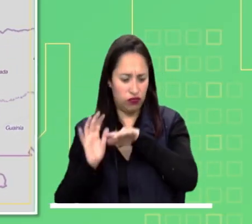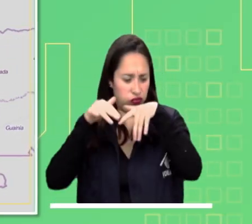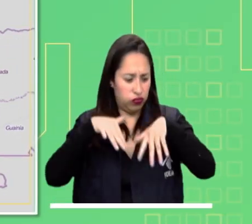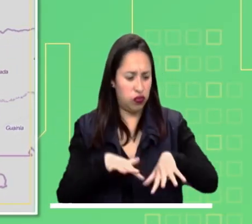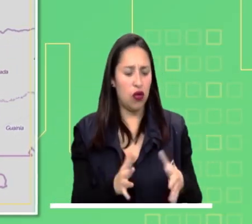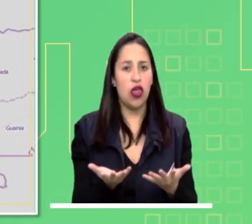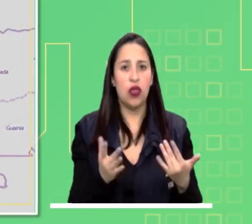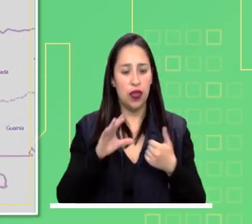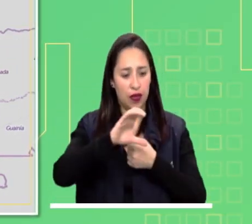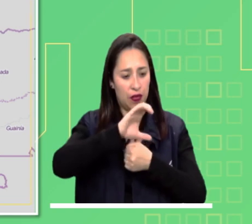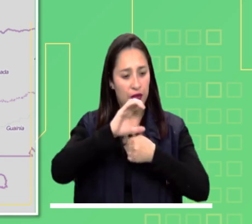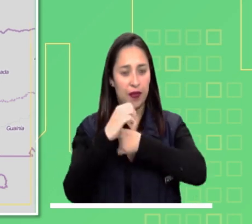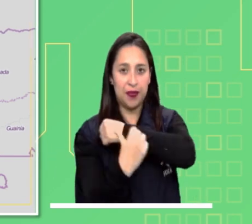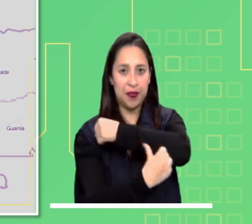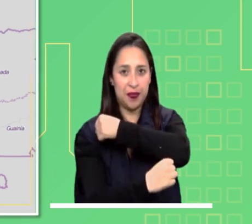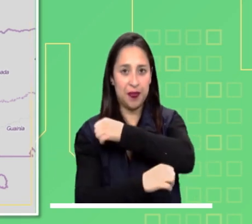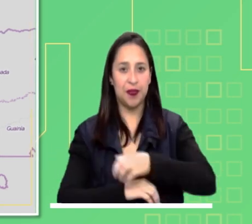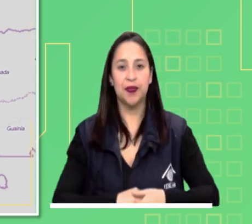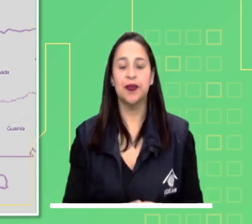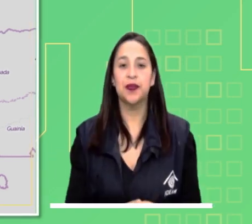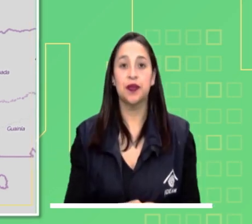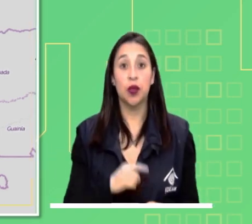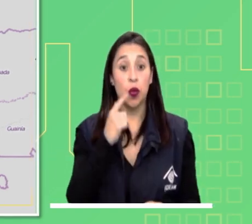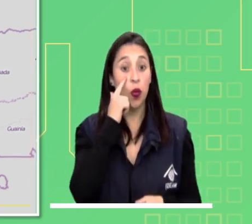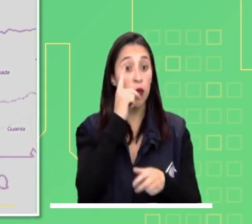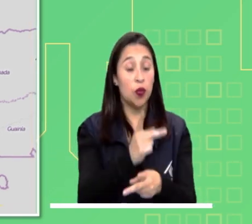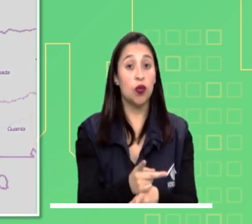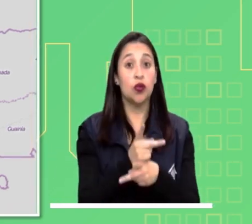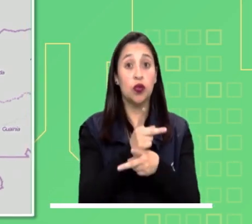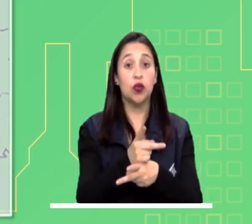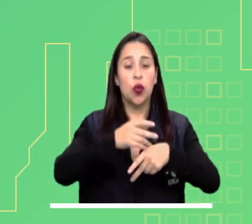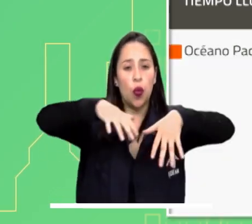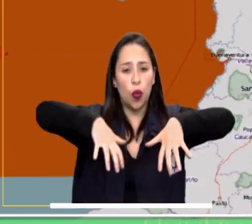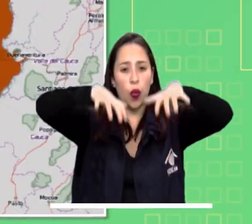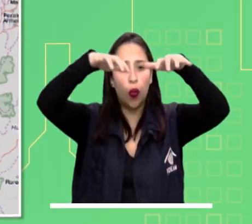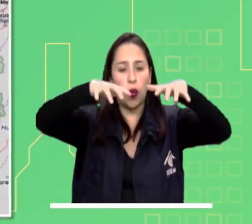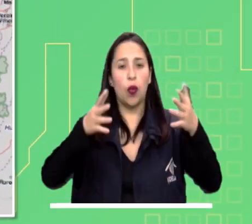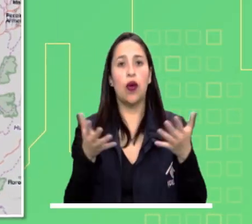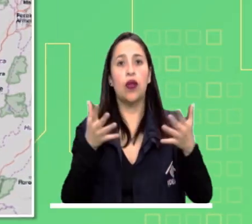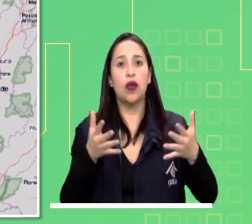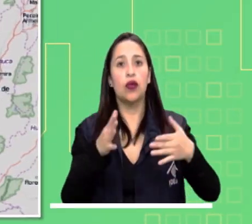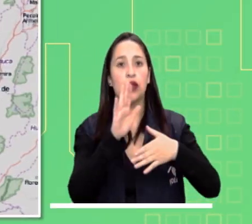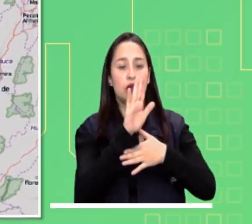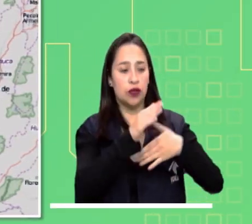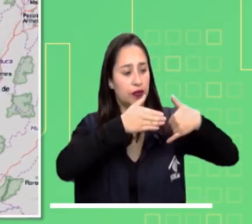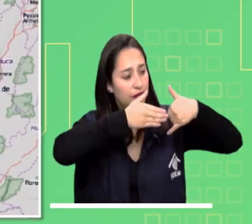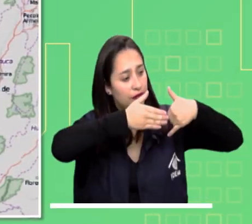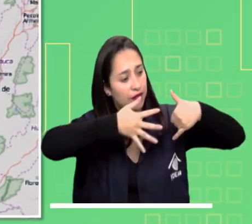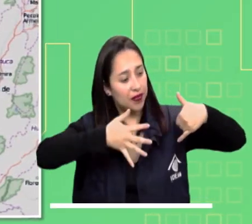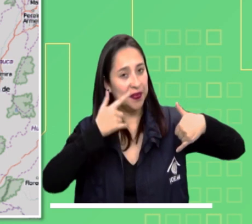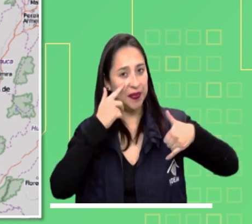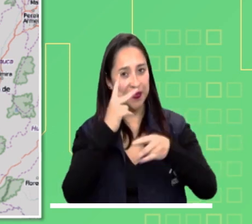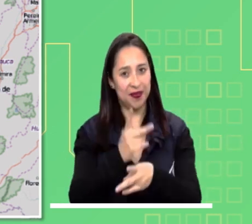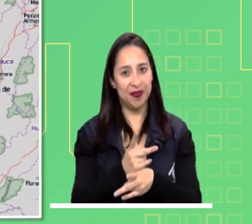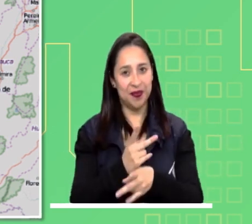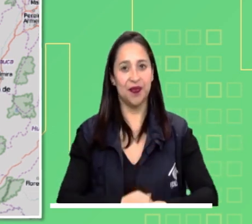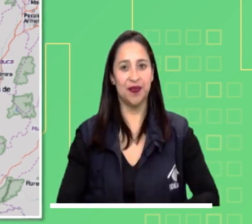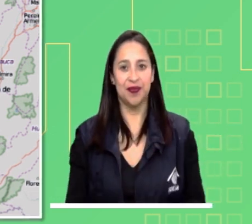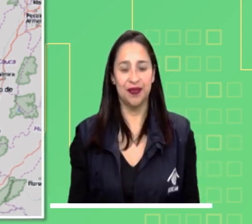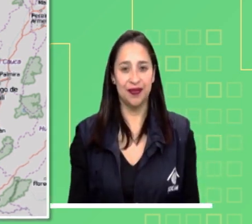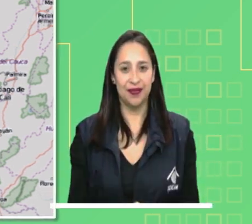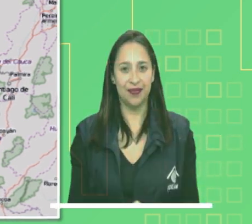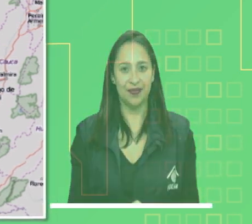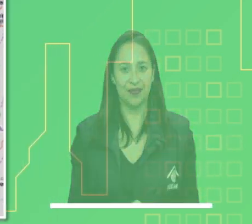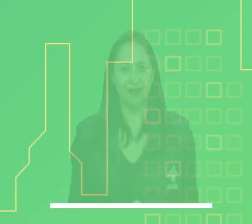posibles deslizamientos de tierra en sectores inestables de Cundinamarca y Boyacá. Se recomienda precaución por tiempo lluvioso en el Océano